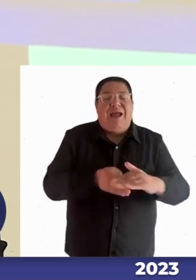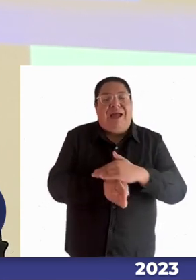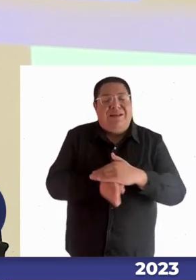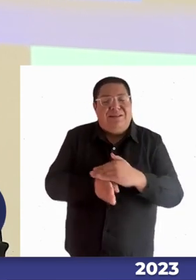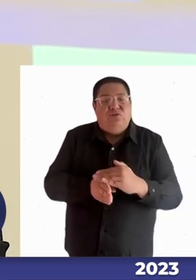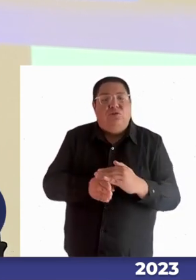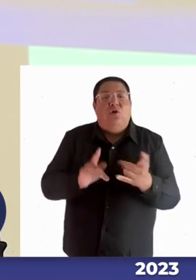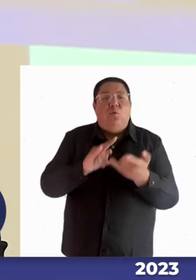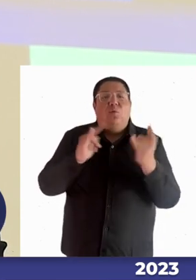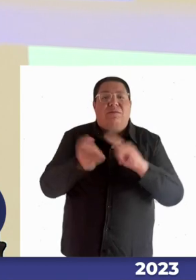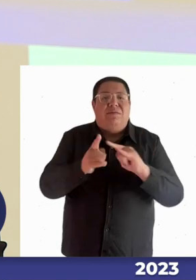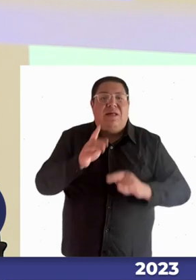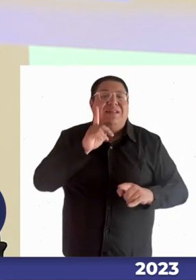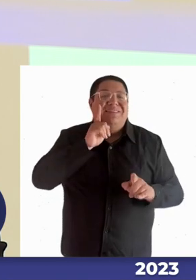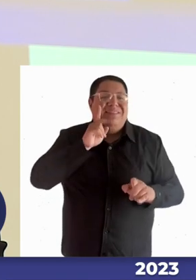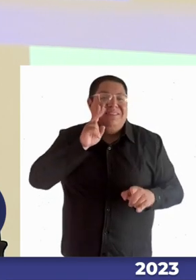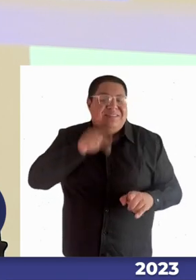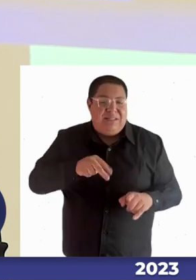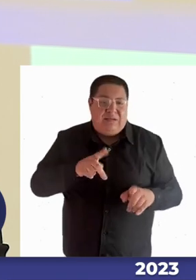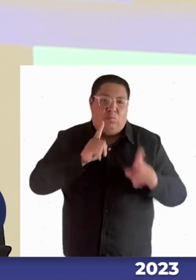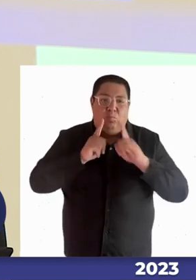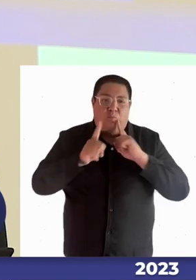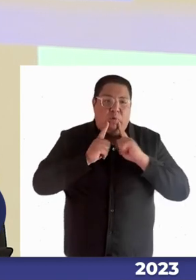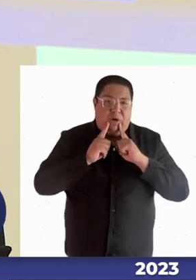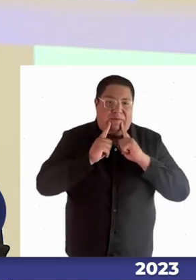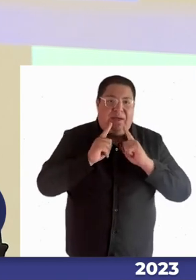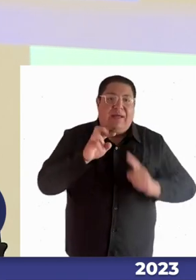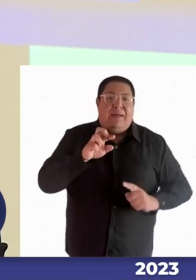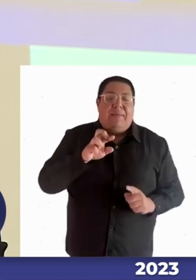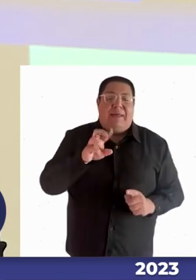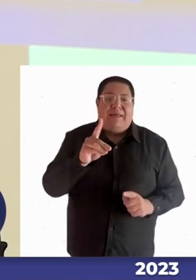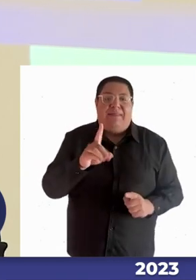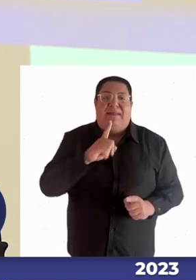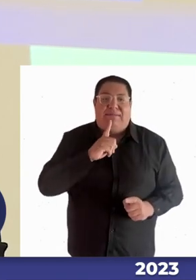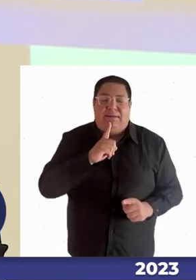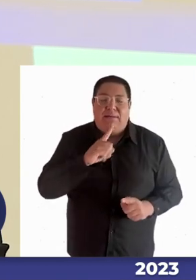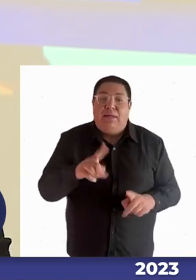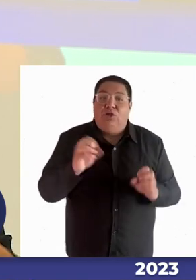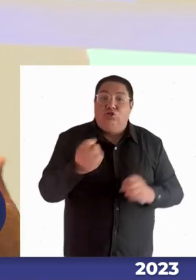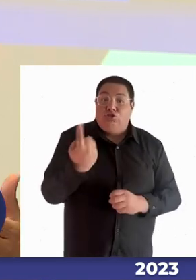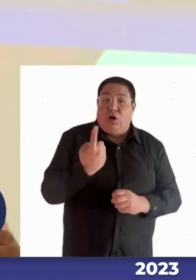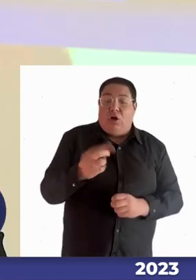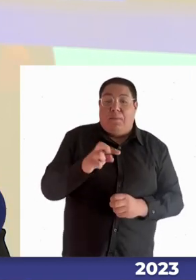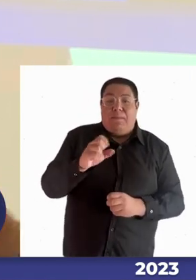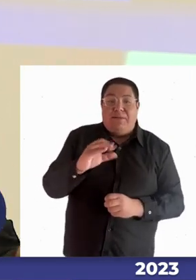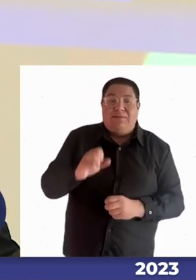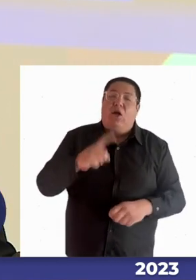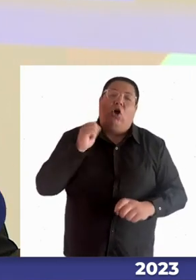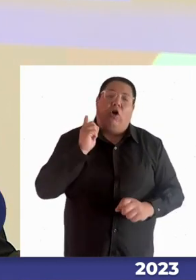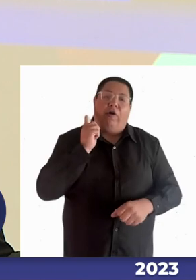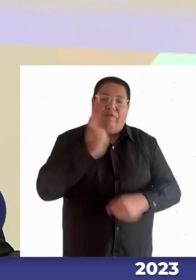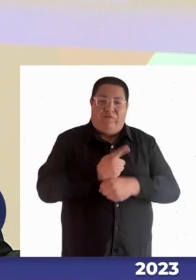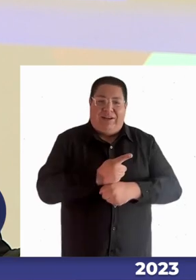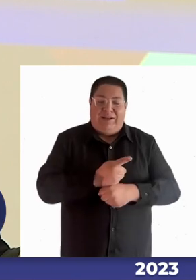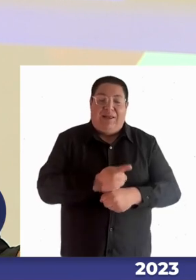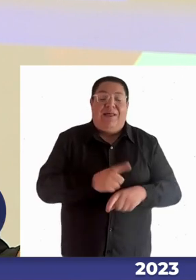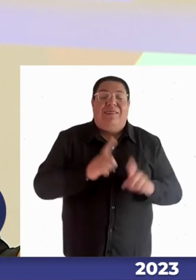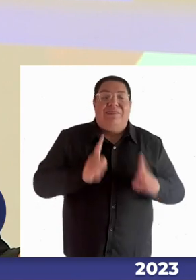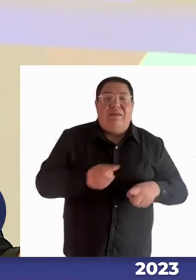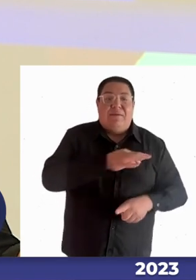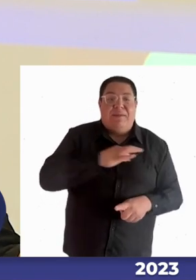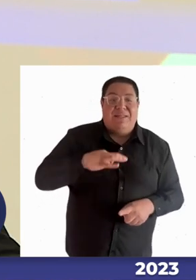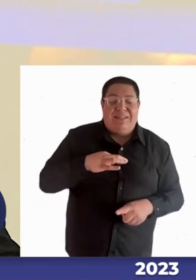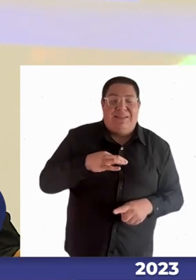sin prueba de selección universitaria solo a través del programa PASE obliga que también el Ministerio de Educación aumente los cupos en el programa